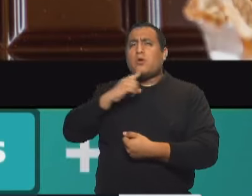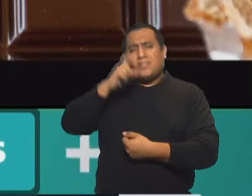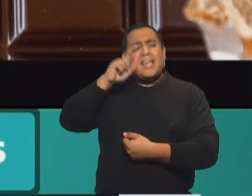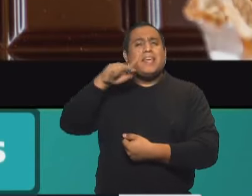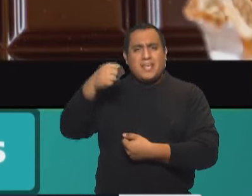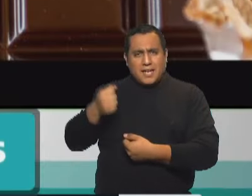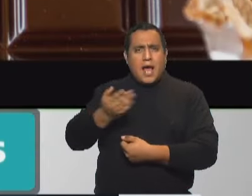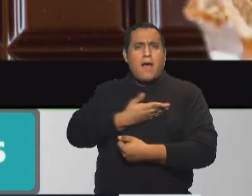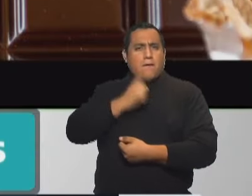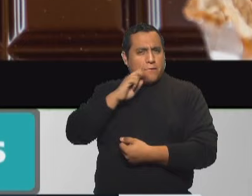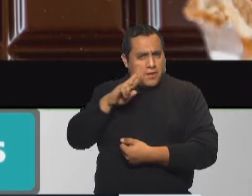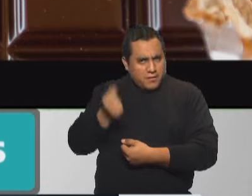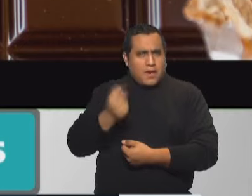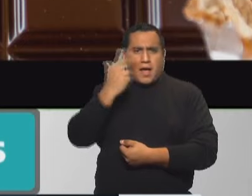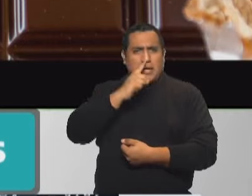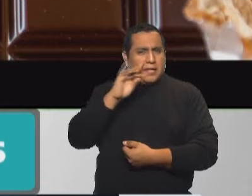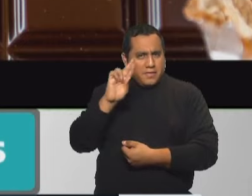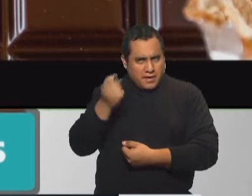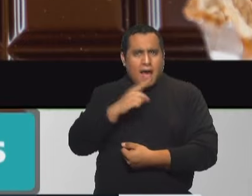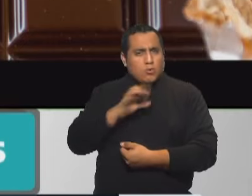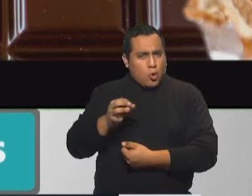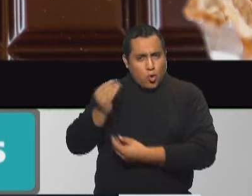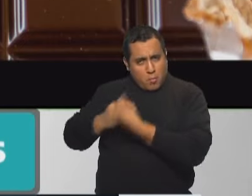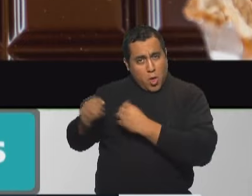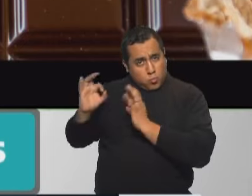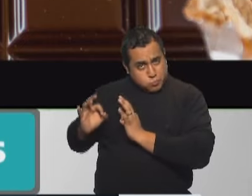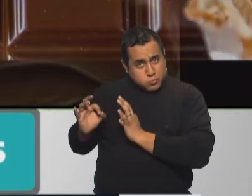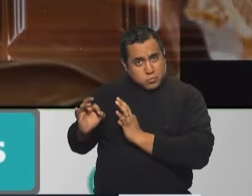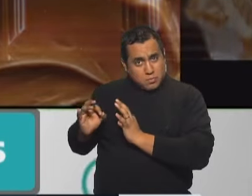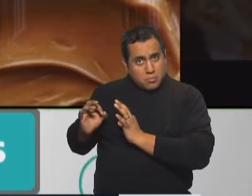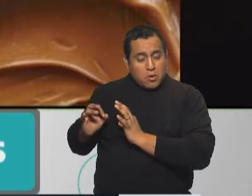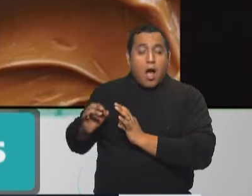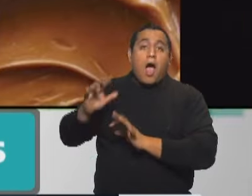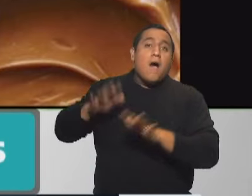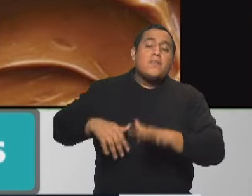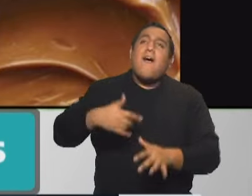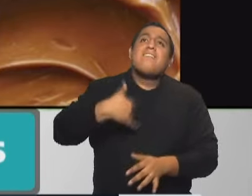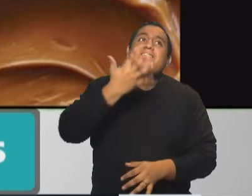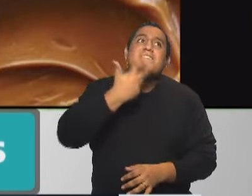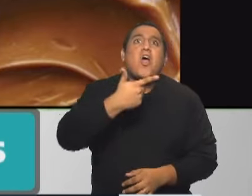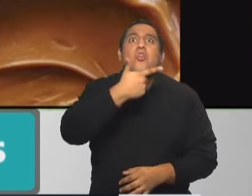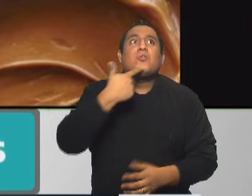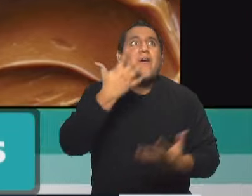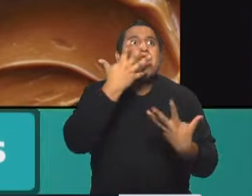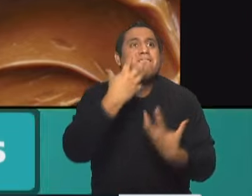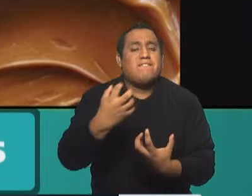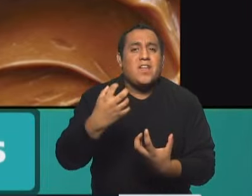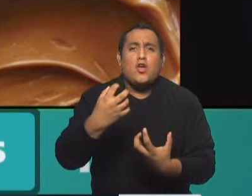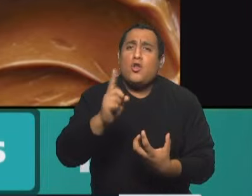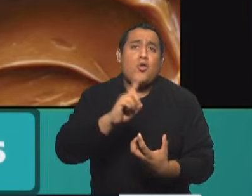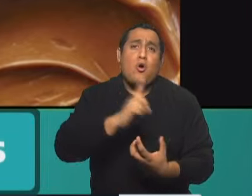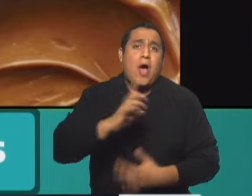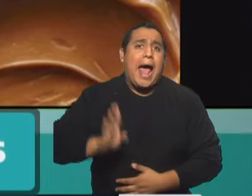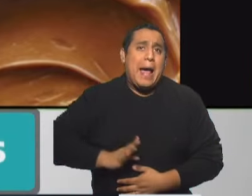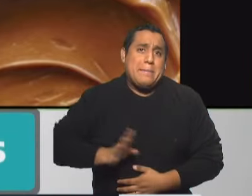fibra, o fue una comida completa porque, viste, a veces confunde, ay, muero por lo dulce, soy adicta a los dulces. No, lo que tenés ahí es